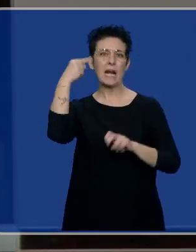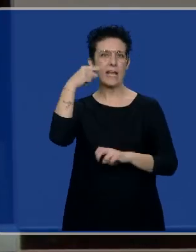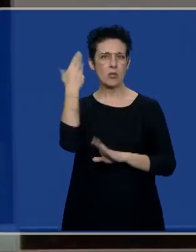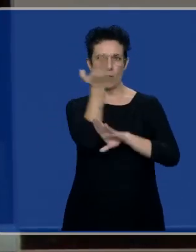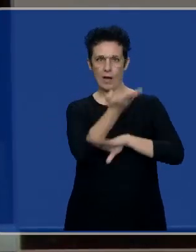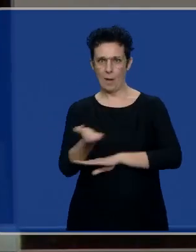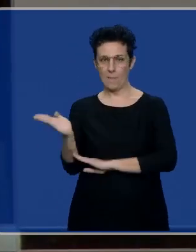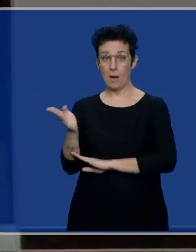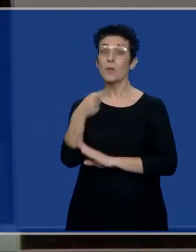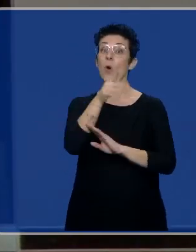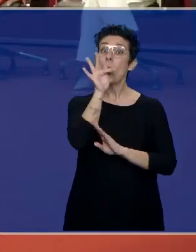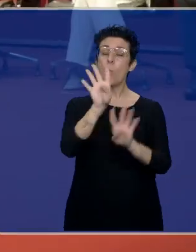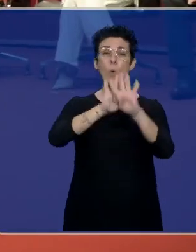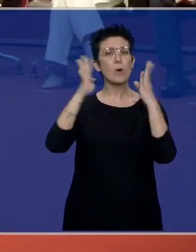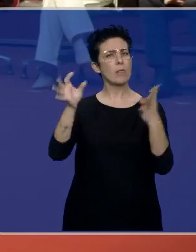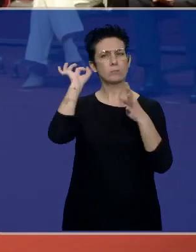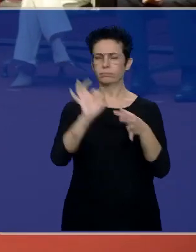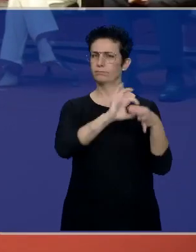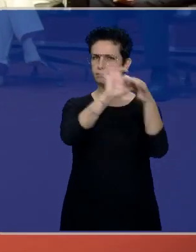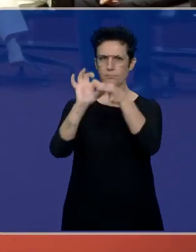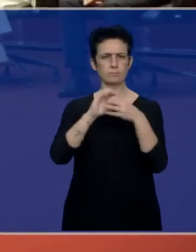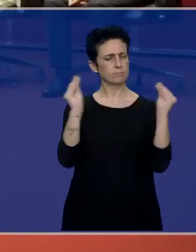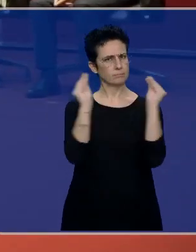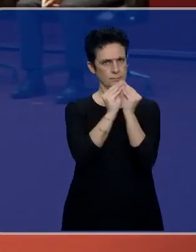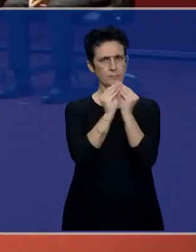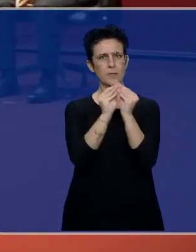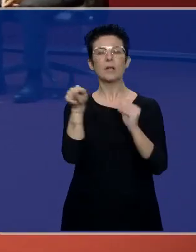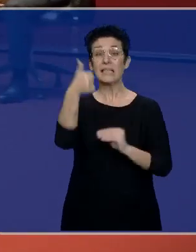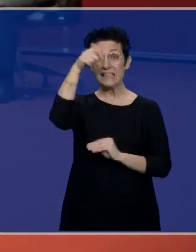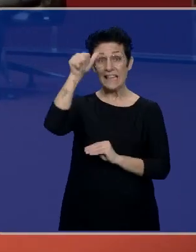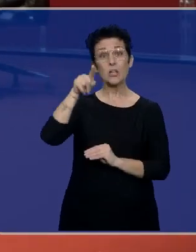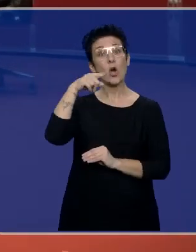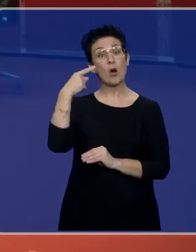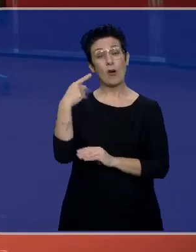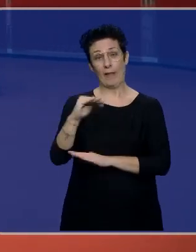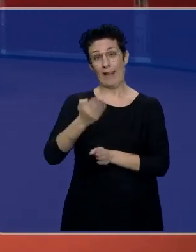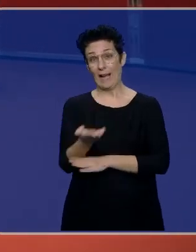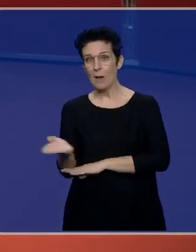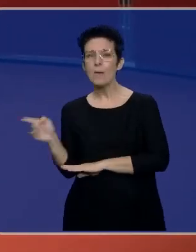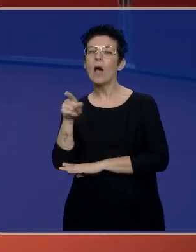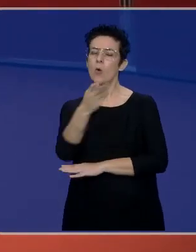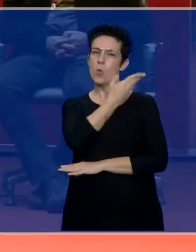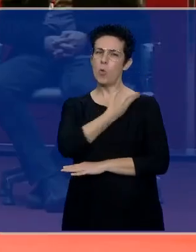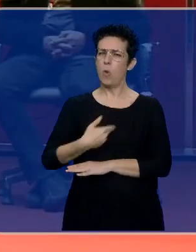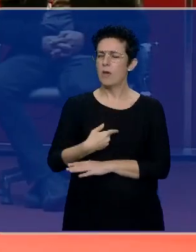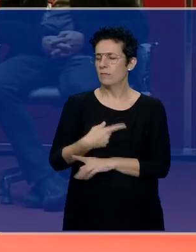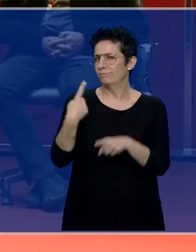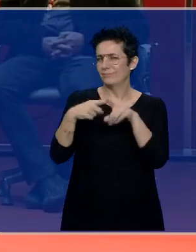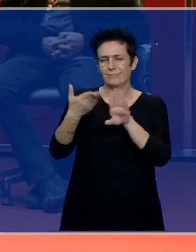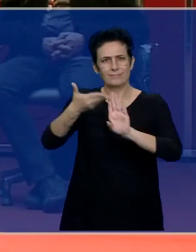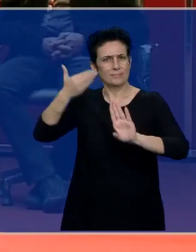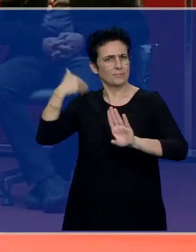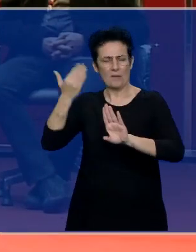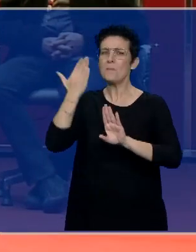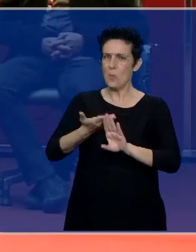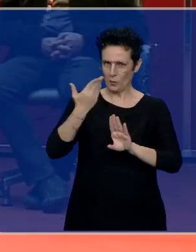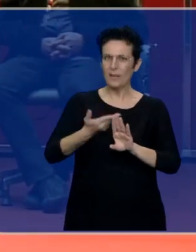El jurado ha valorado por unanimidad que el niño de la capea es dueño de un privilegiado palmarés que es uno de los